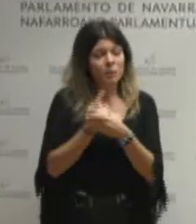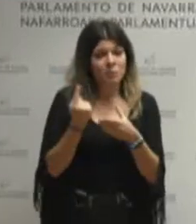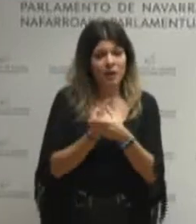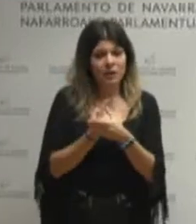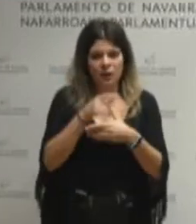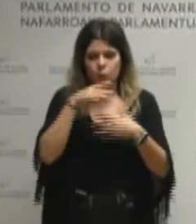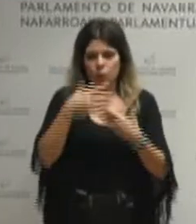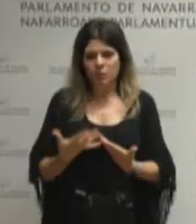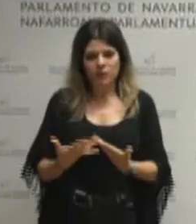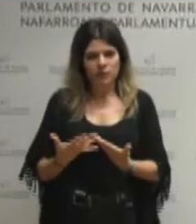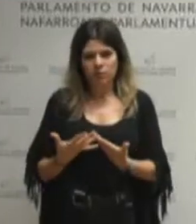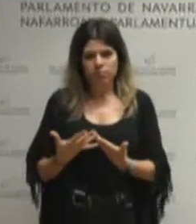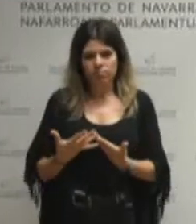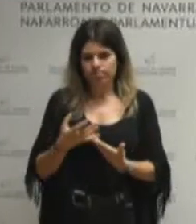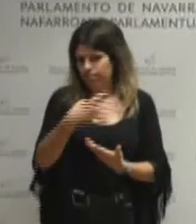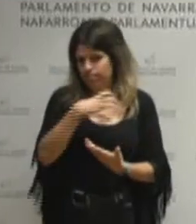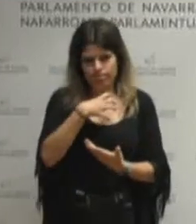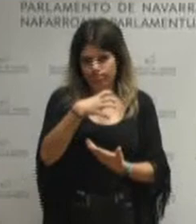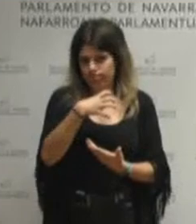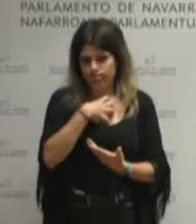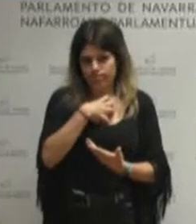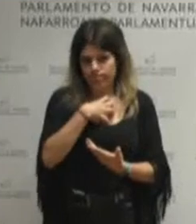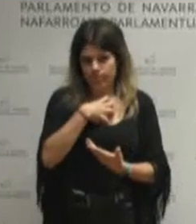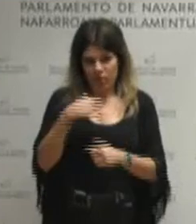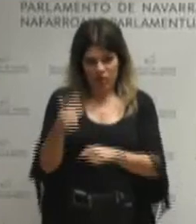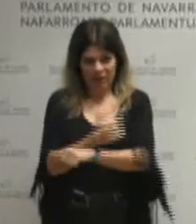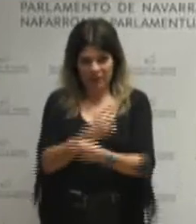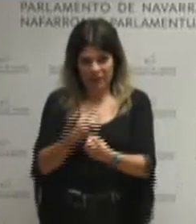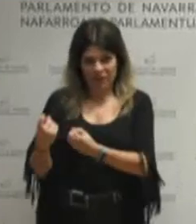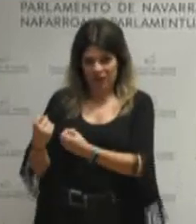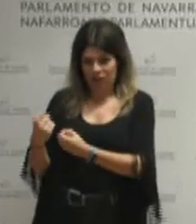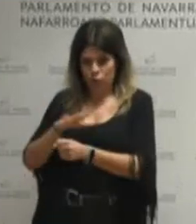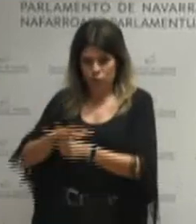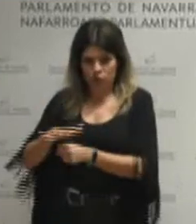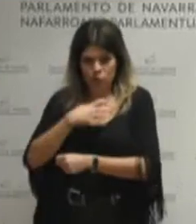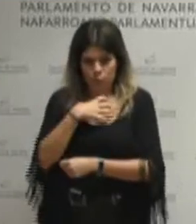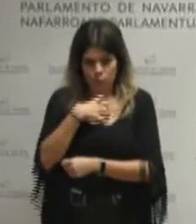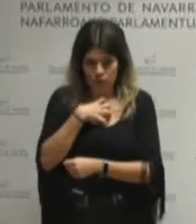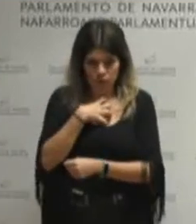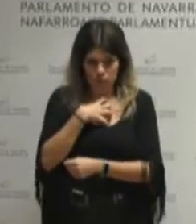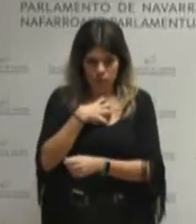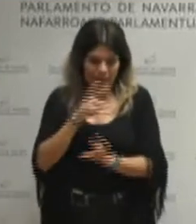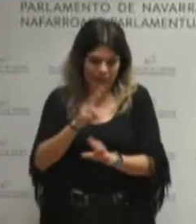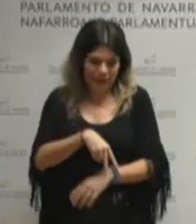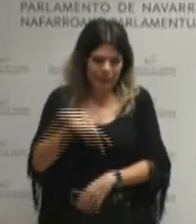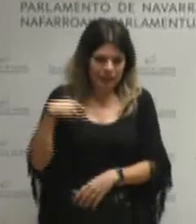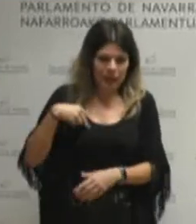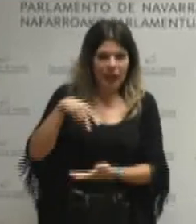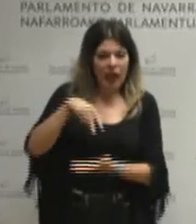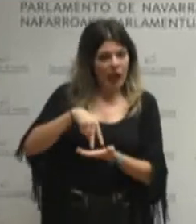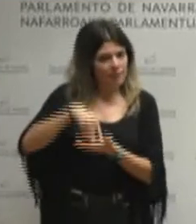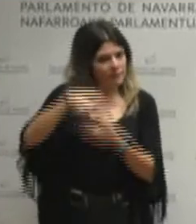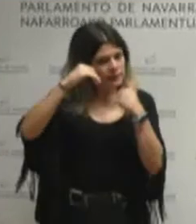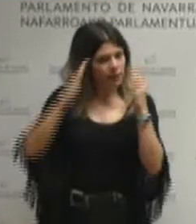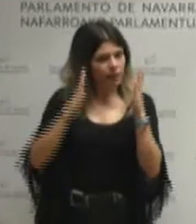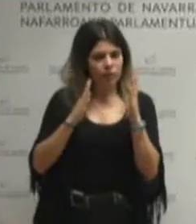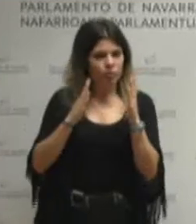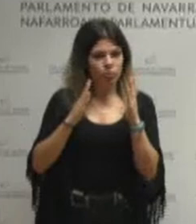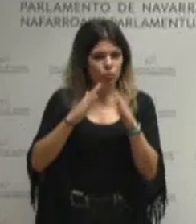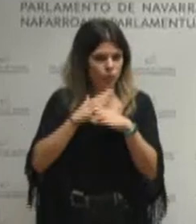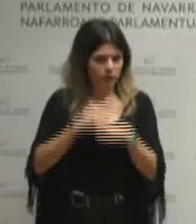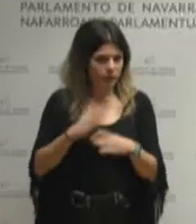en estos momentos de atender realmente las necesidades de la ciudadanía en términos generales la atención presencial sigue sin ser